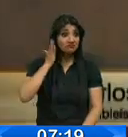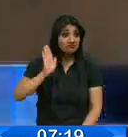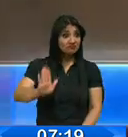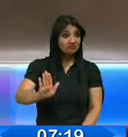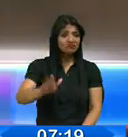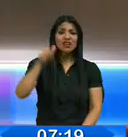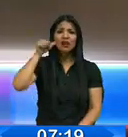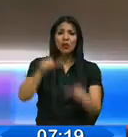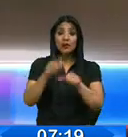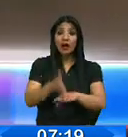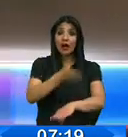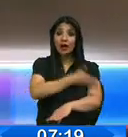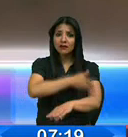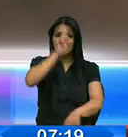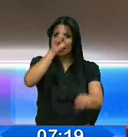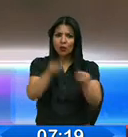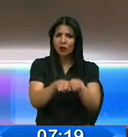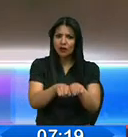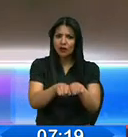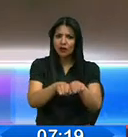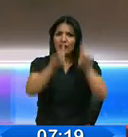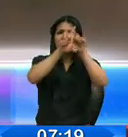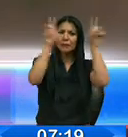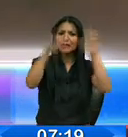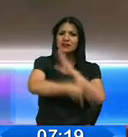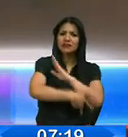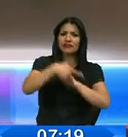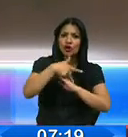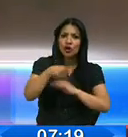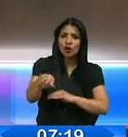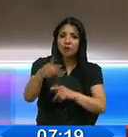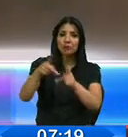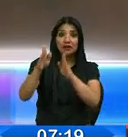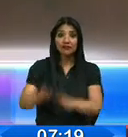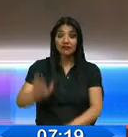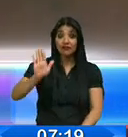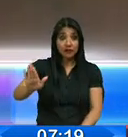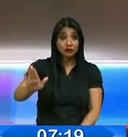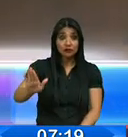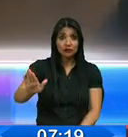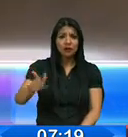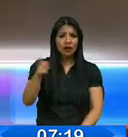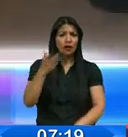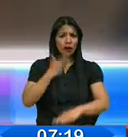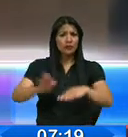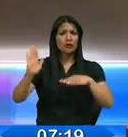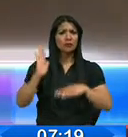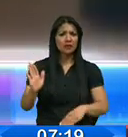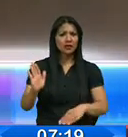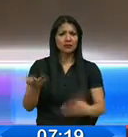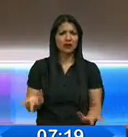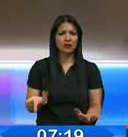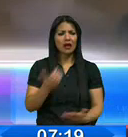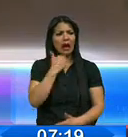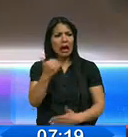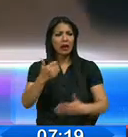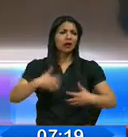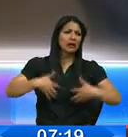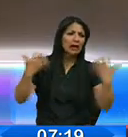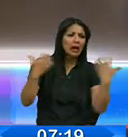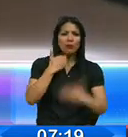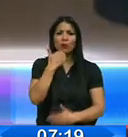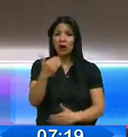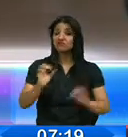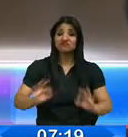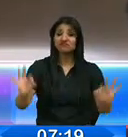aquellos acuerdos extrajudiciales con la Texaco en base al cual el prefecto Azuero se comprometió a no seguir ningún tipo de reclamo, ningún